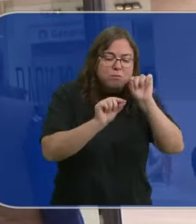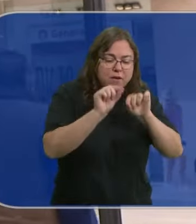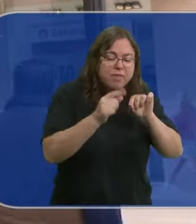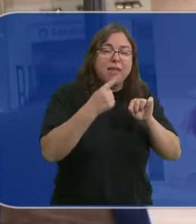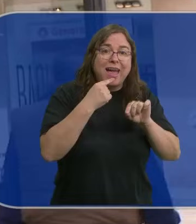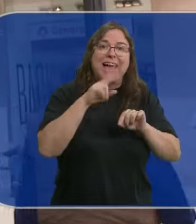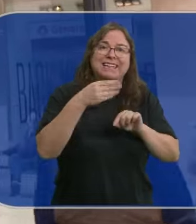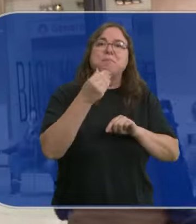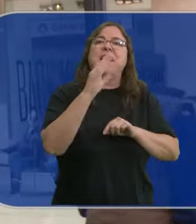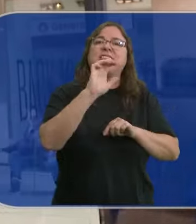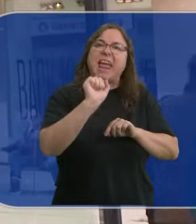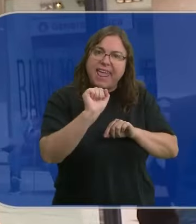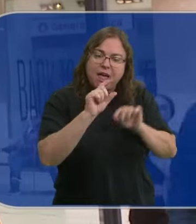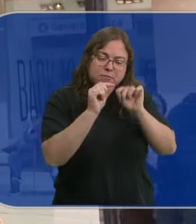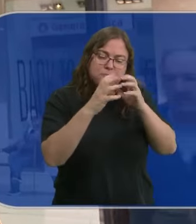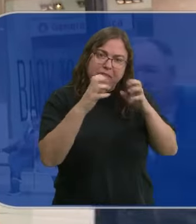de que hay una infección bacteriana.